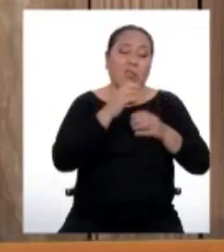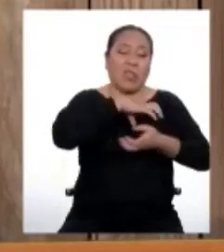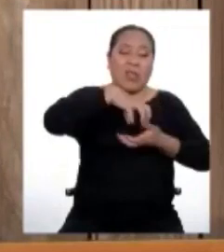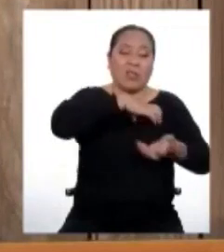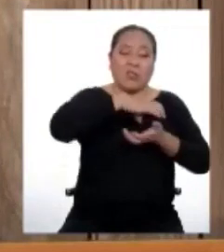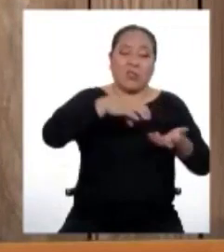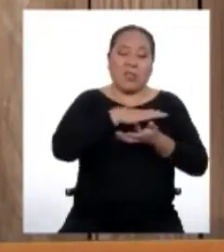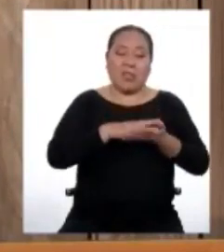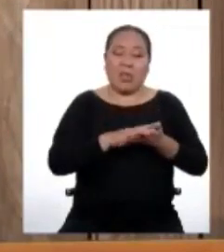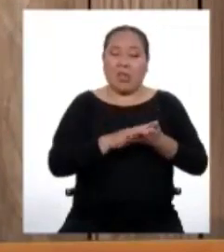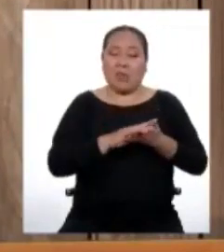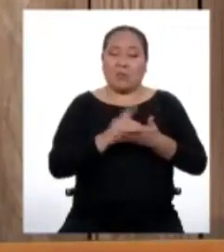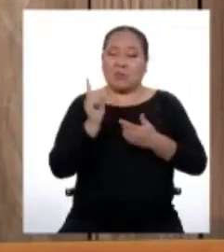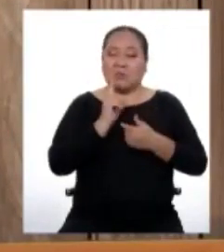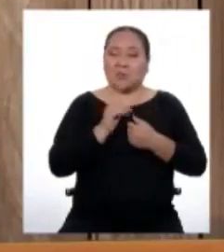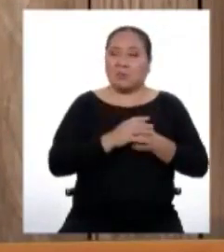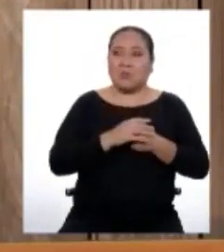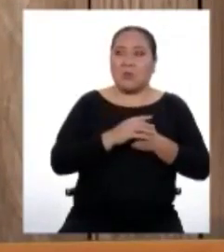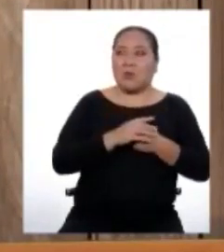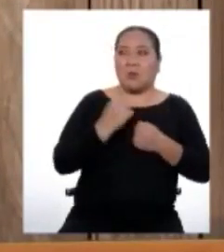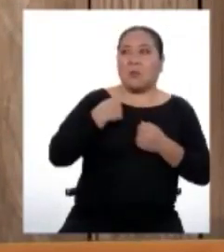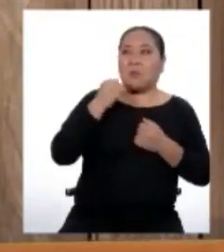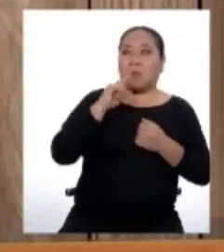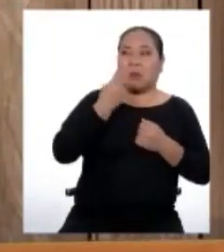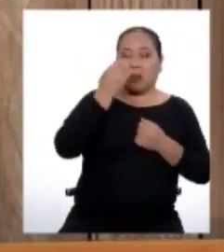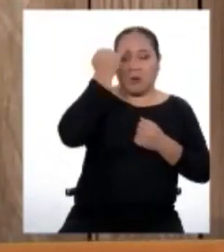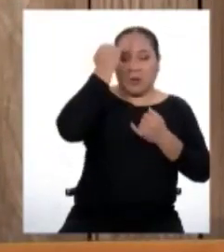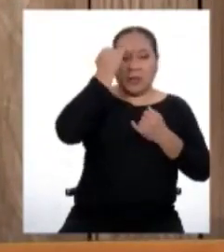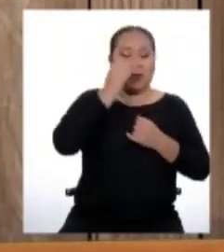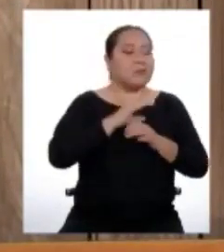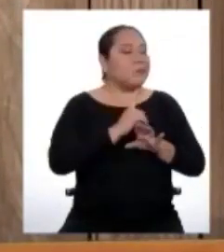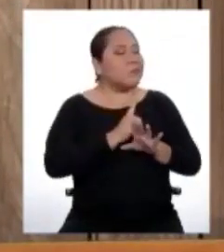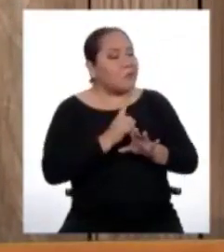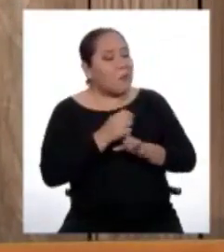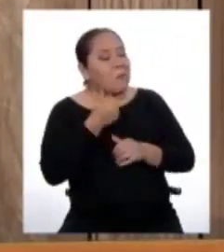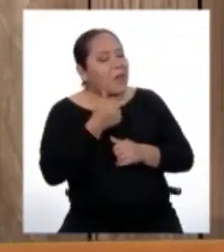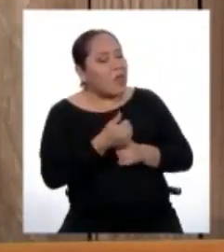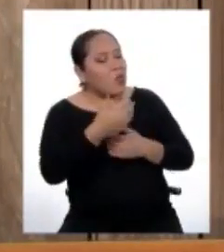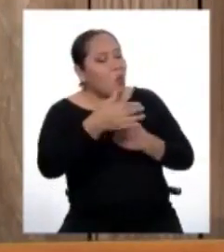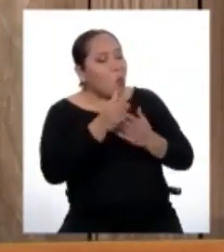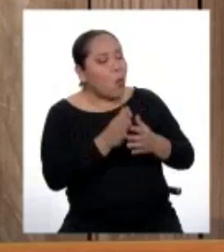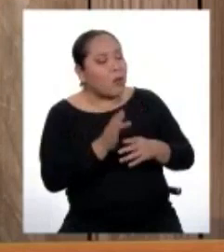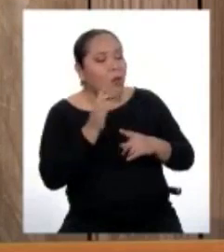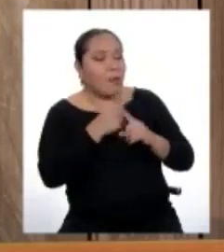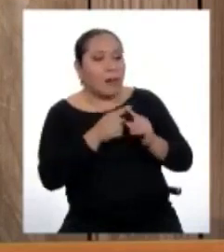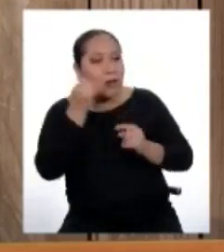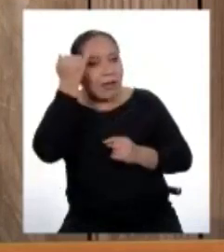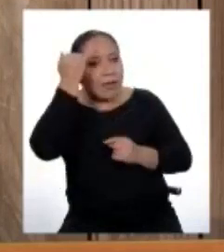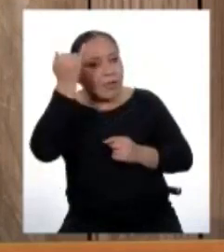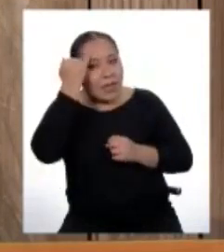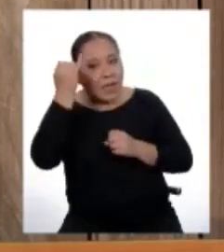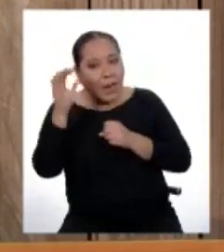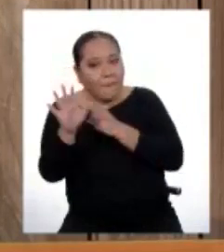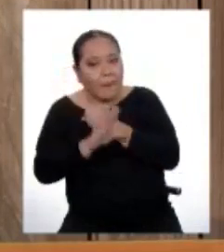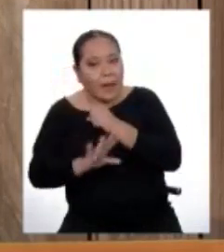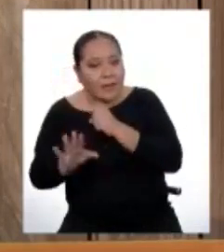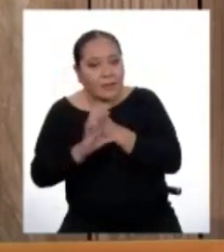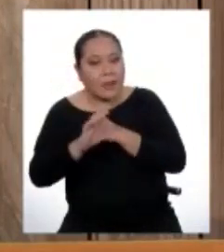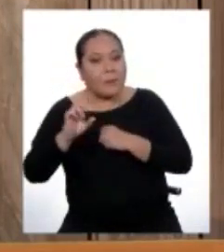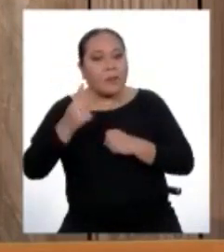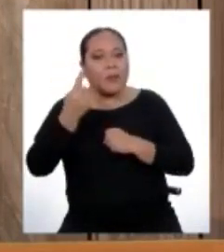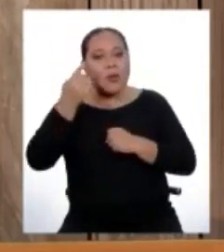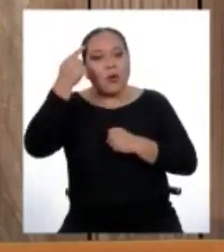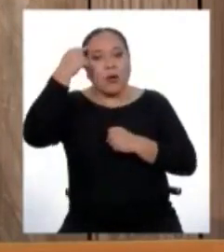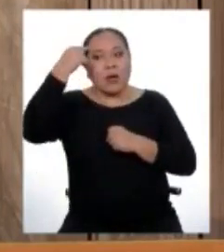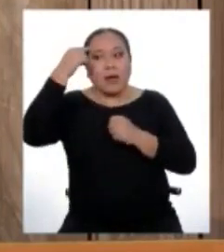bien lo de tu cuarto, pero no es la idea principal de lo que estamos hablando. Lo principal es ordenar nuestras